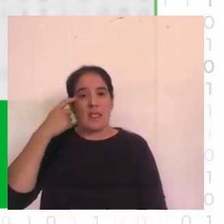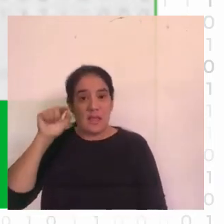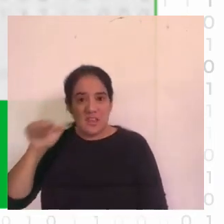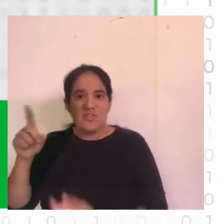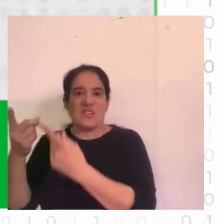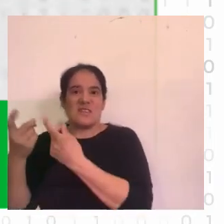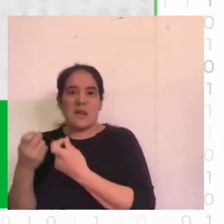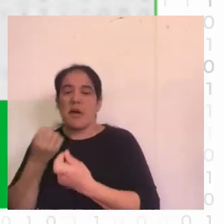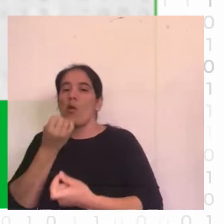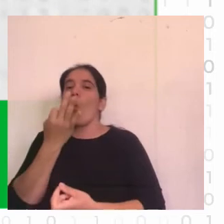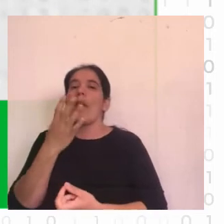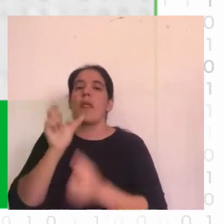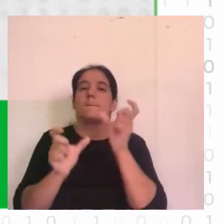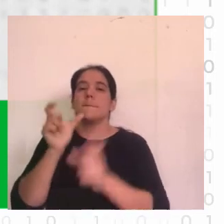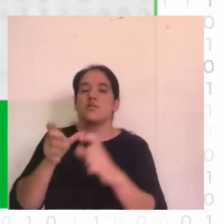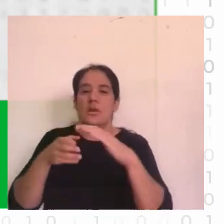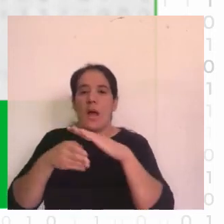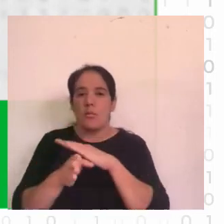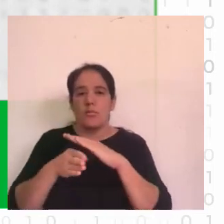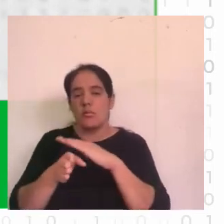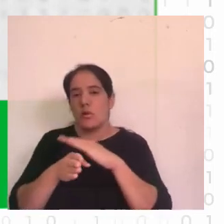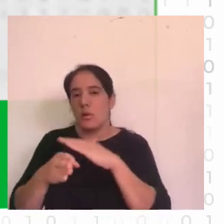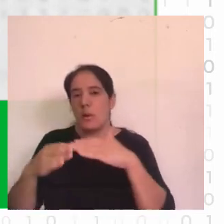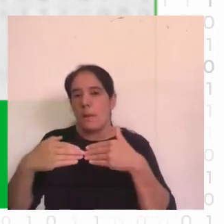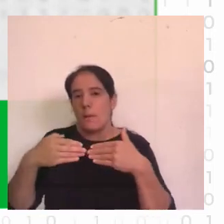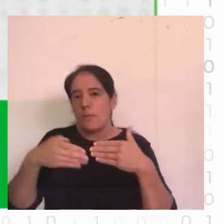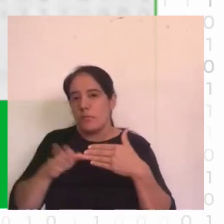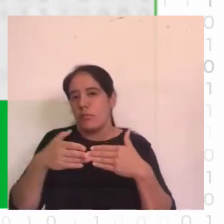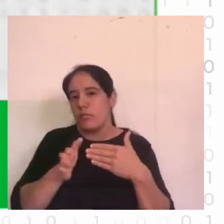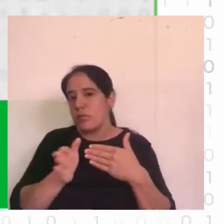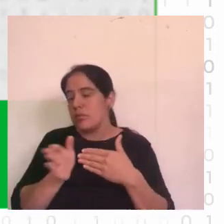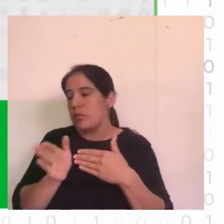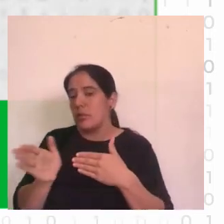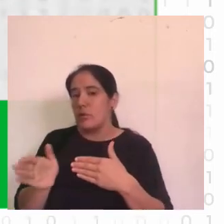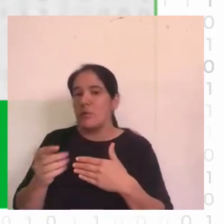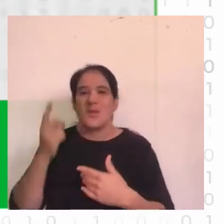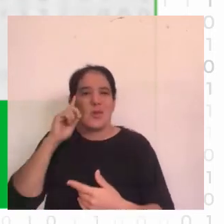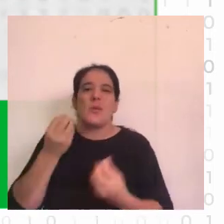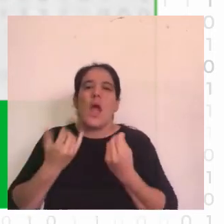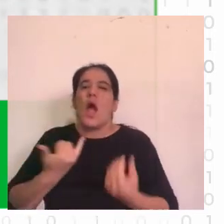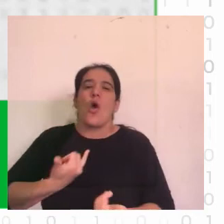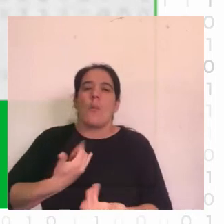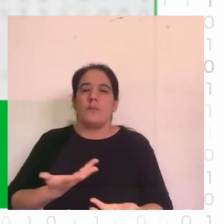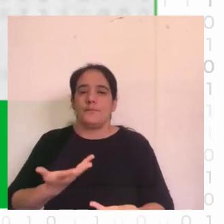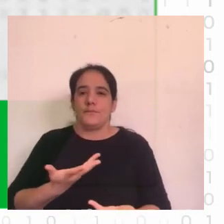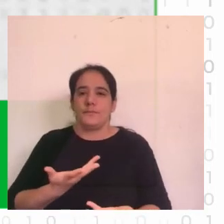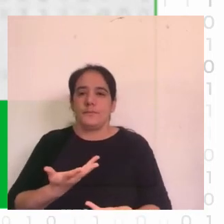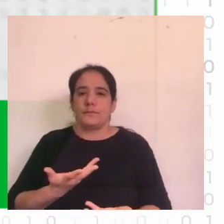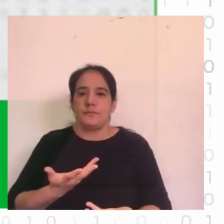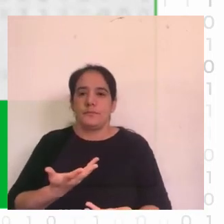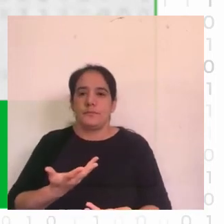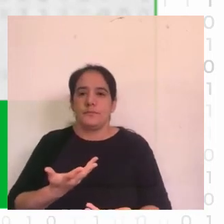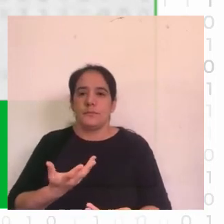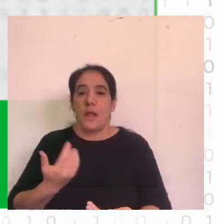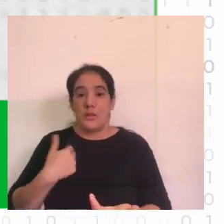atravesaban las puertas de los establecimientos pero no tenían el cómo hacerlo el equipo estuvo conformado por